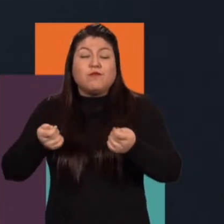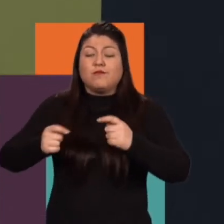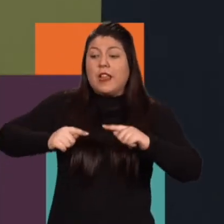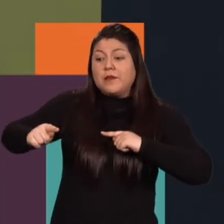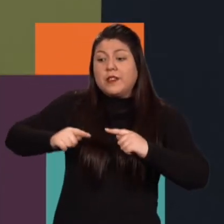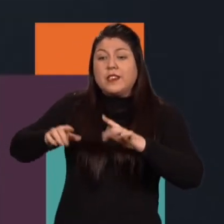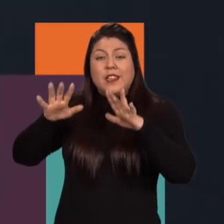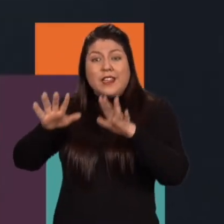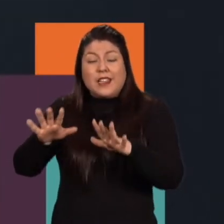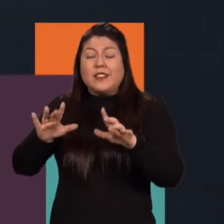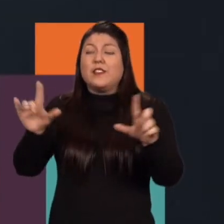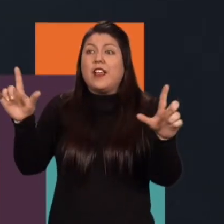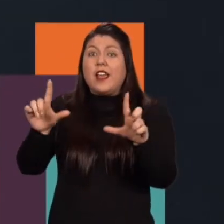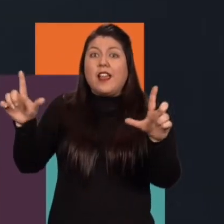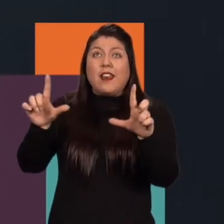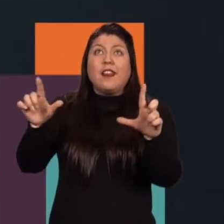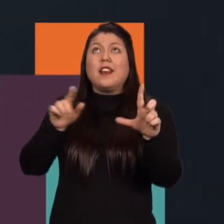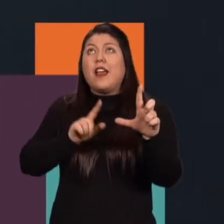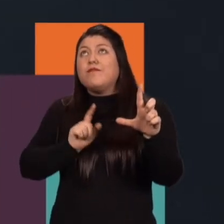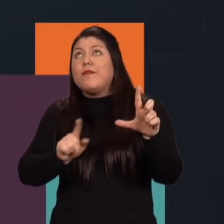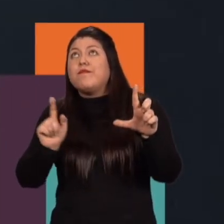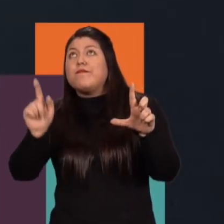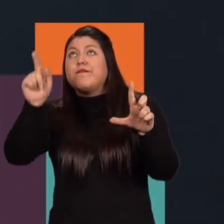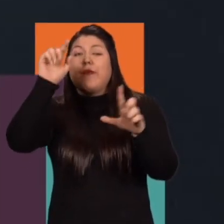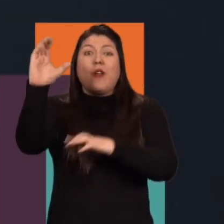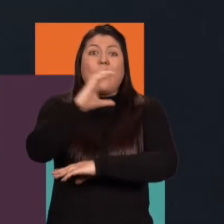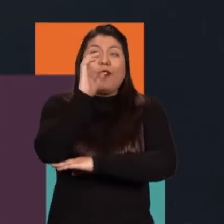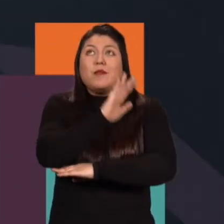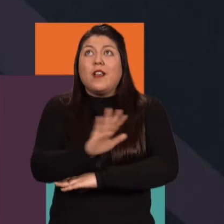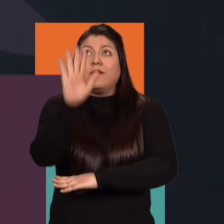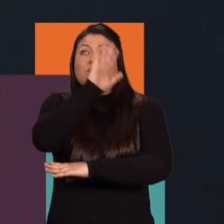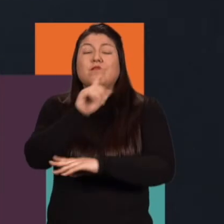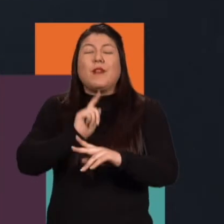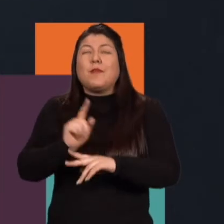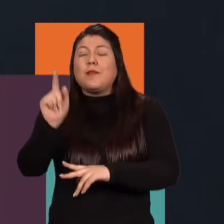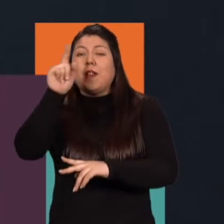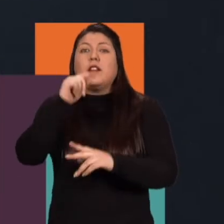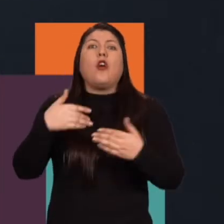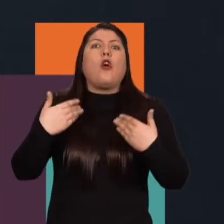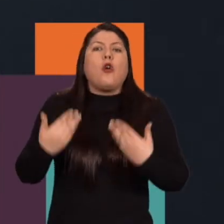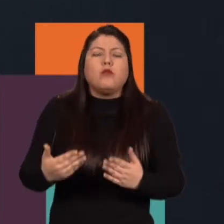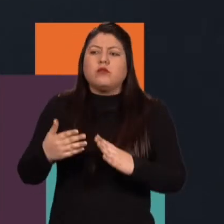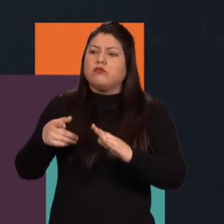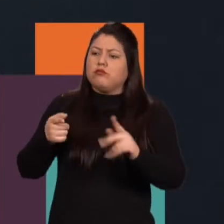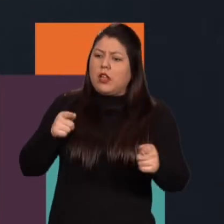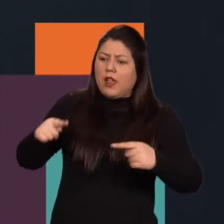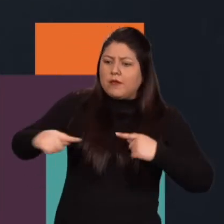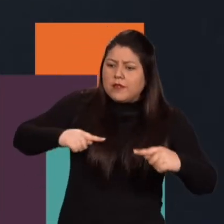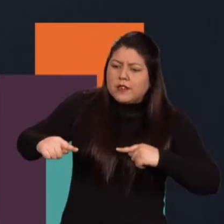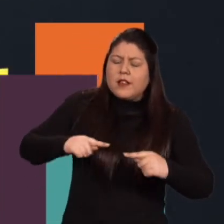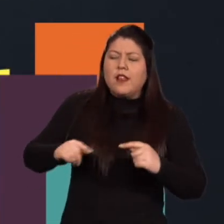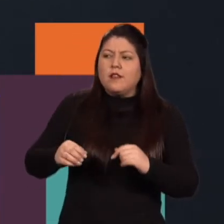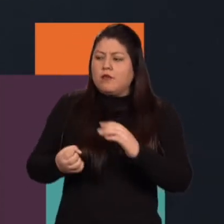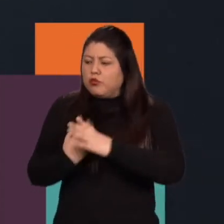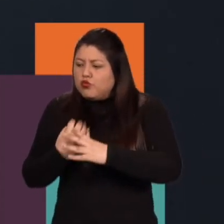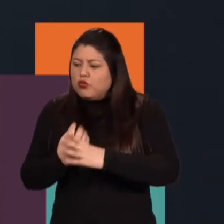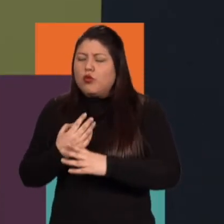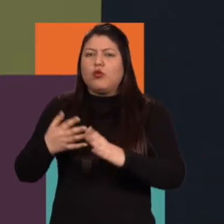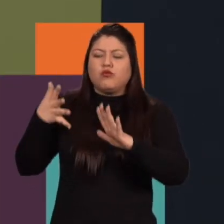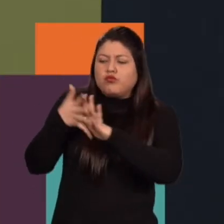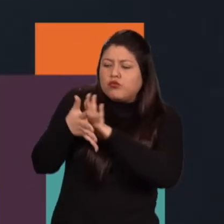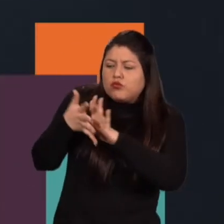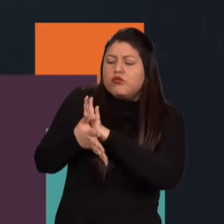canales también deben entrar en ese estudio y en esa digamos competencia de saber cómo se narran y